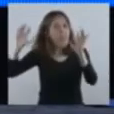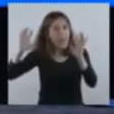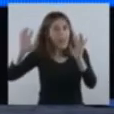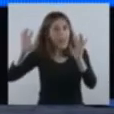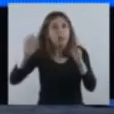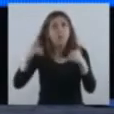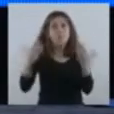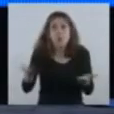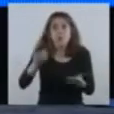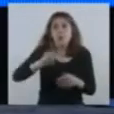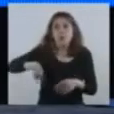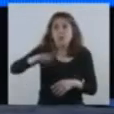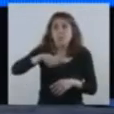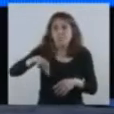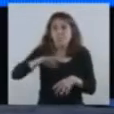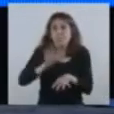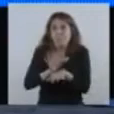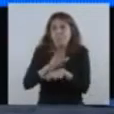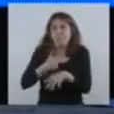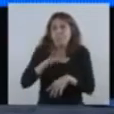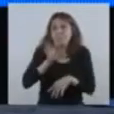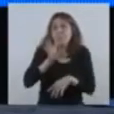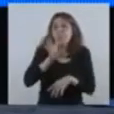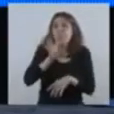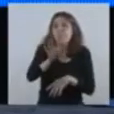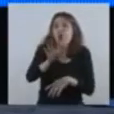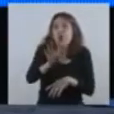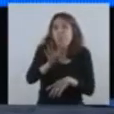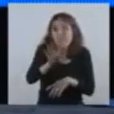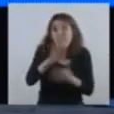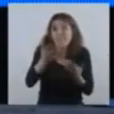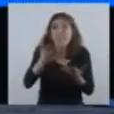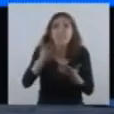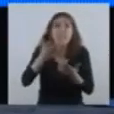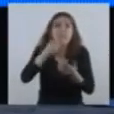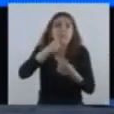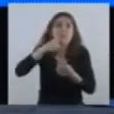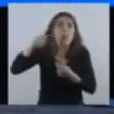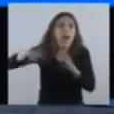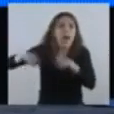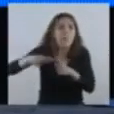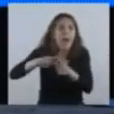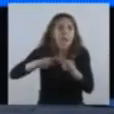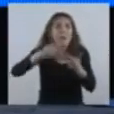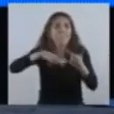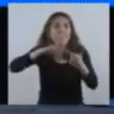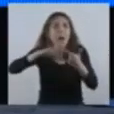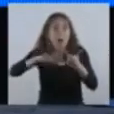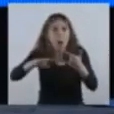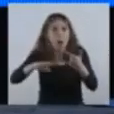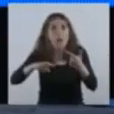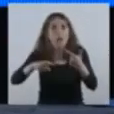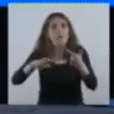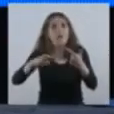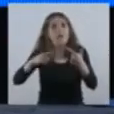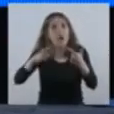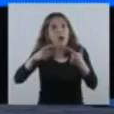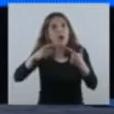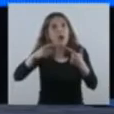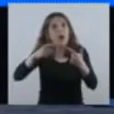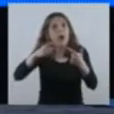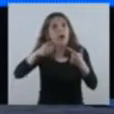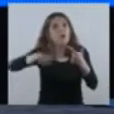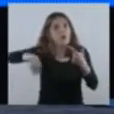Estamos en una provincia que es de las provincias, junto con La Pampa, junto con San Juan, que nosotros destacamos que han